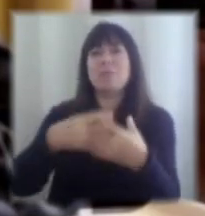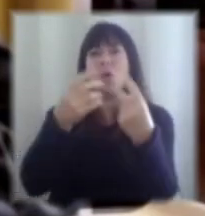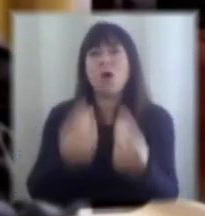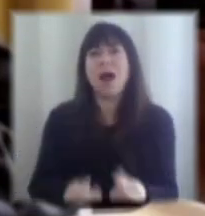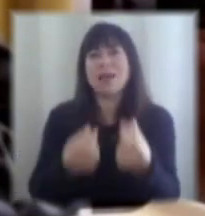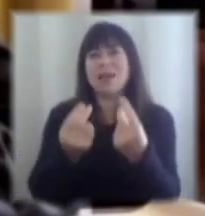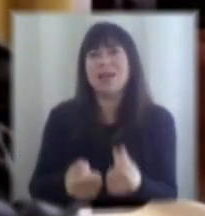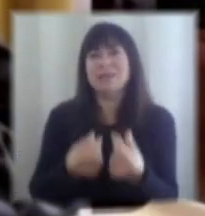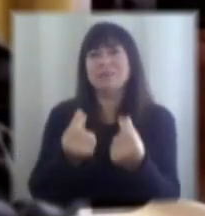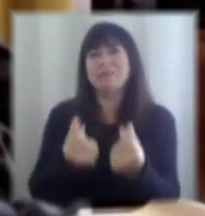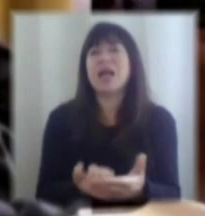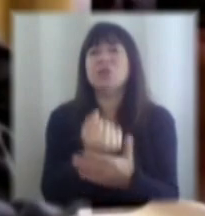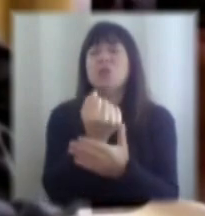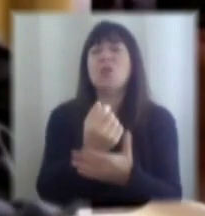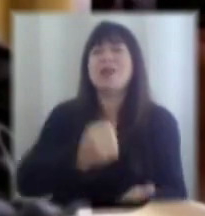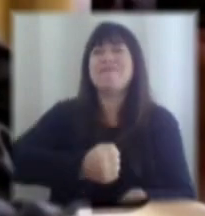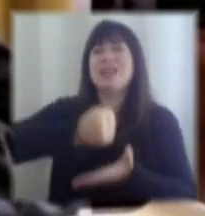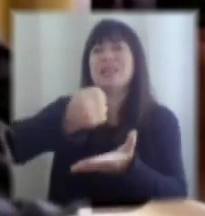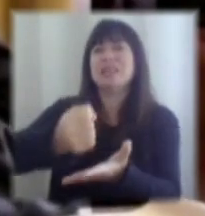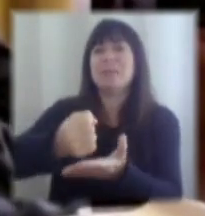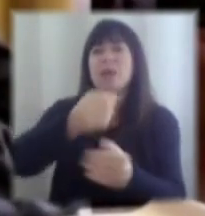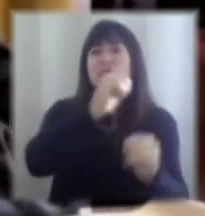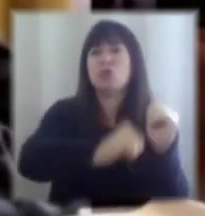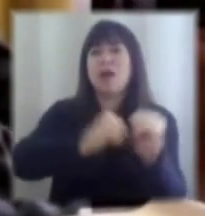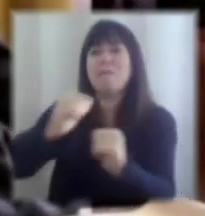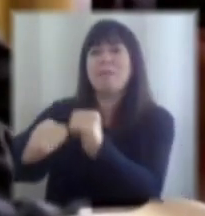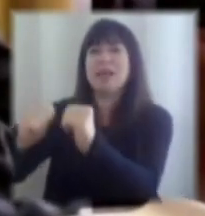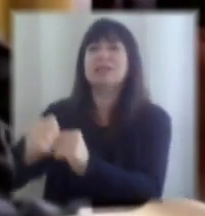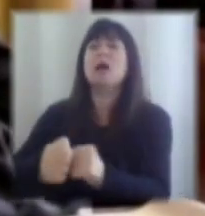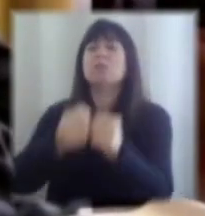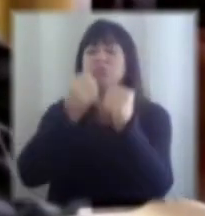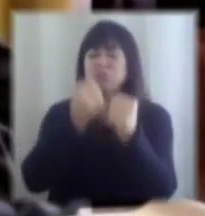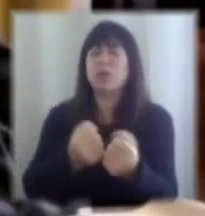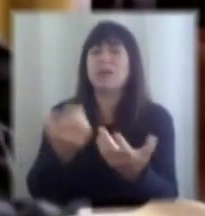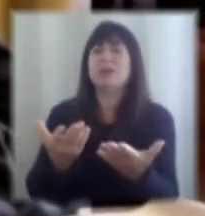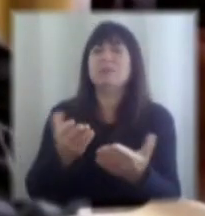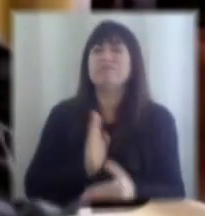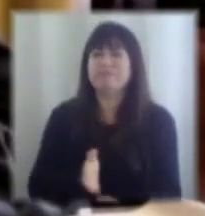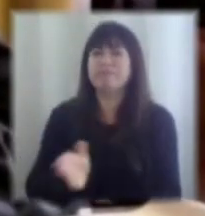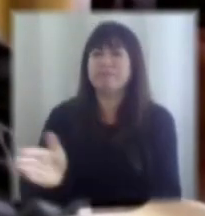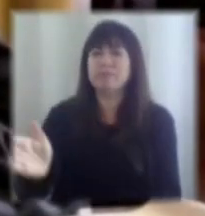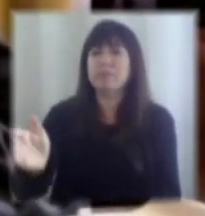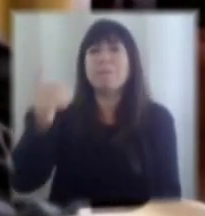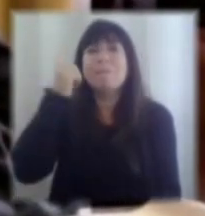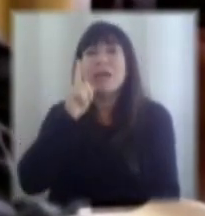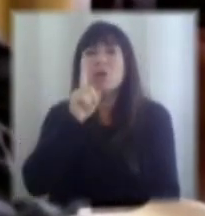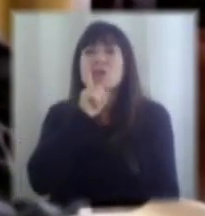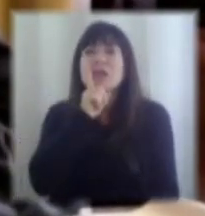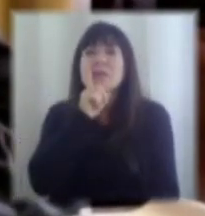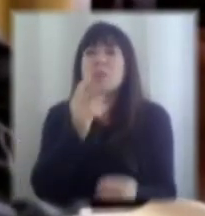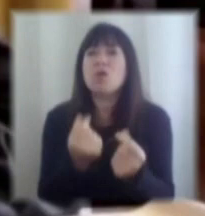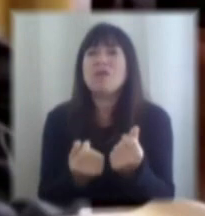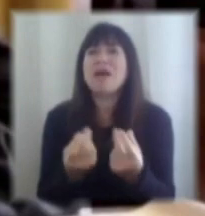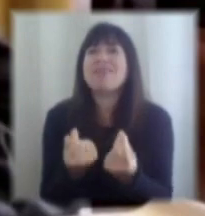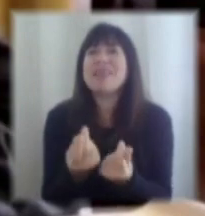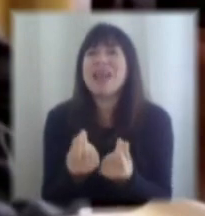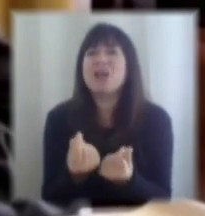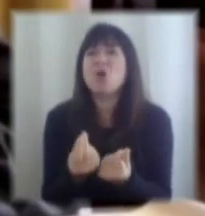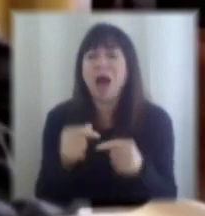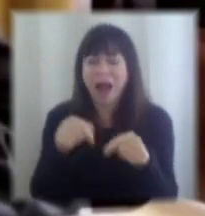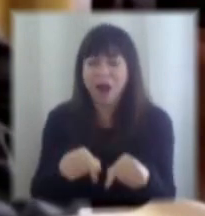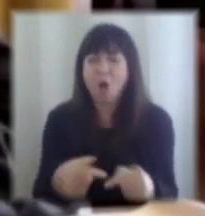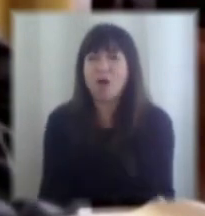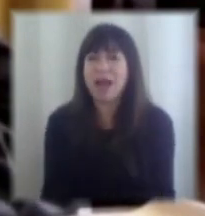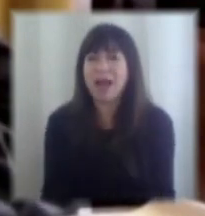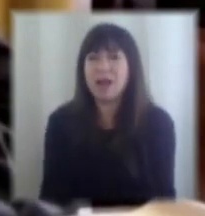financiamiento de esas empresas que son viables que son solventes pero que tienen un problema de liquidez y que lo que quisiéramos es que no quedaran en el